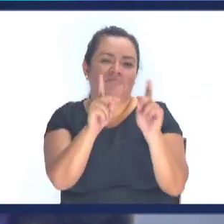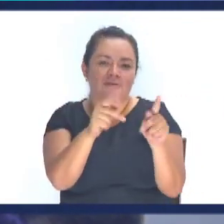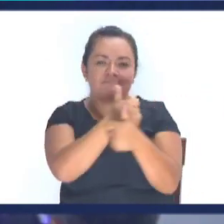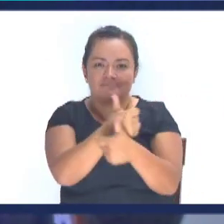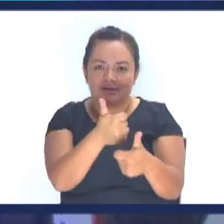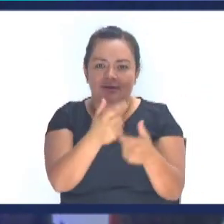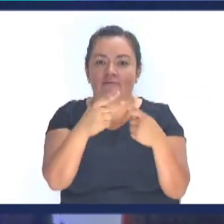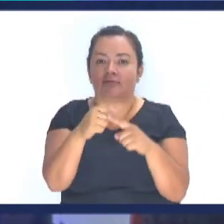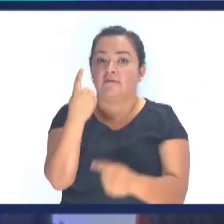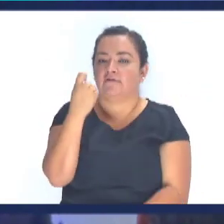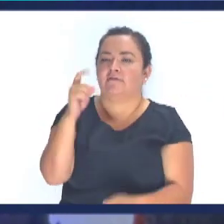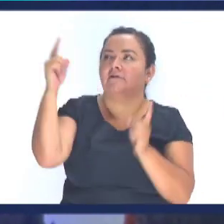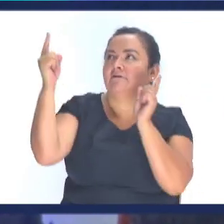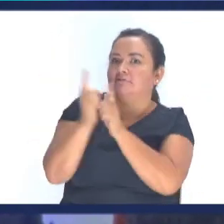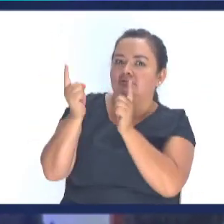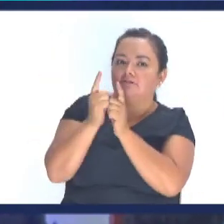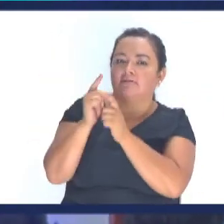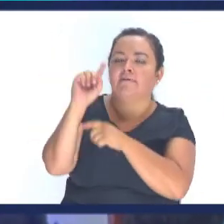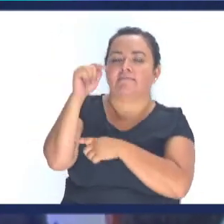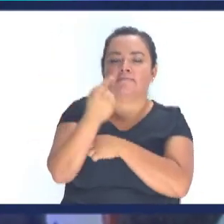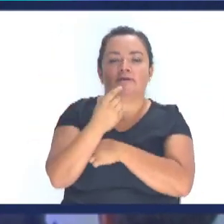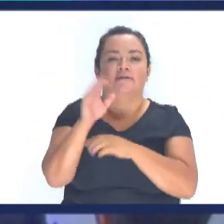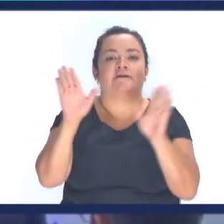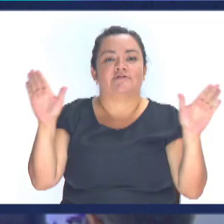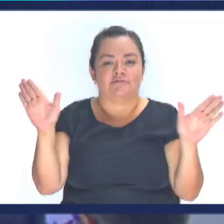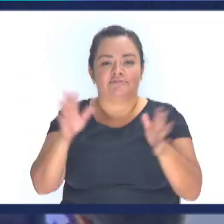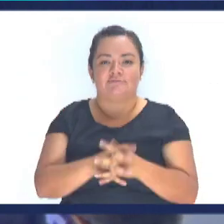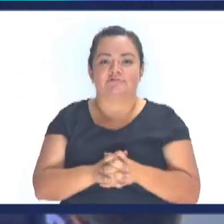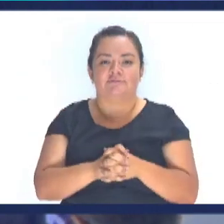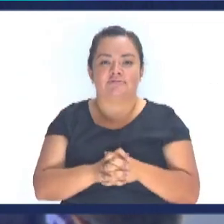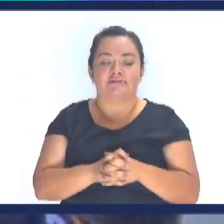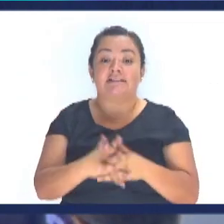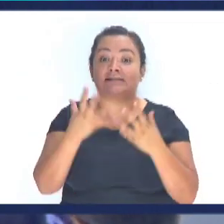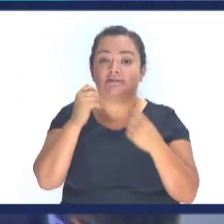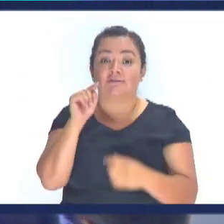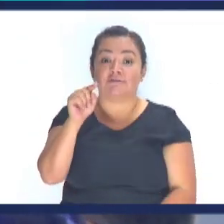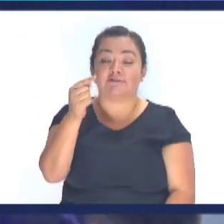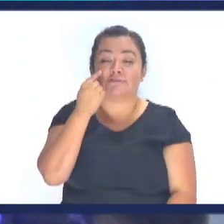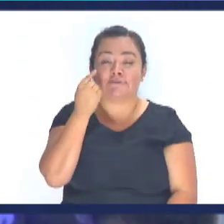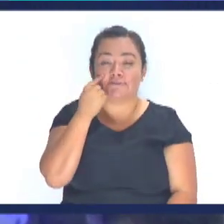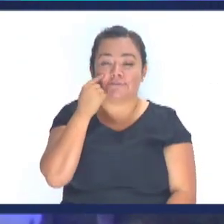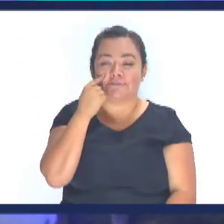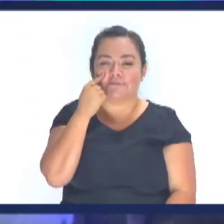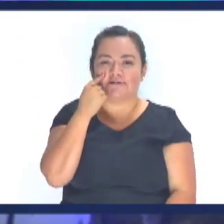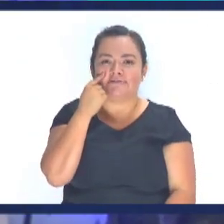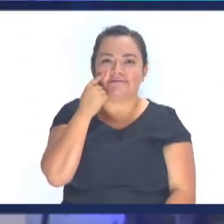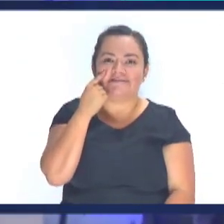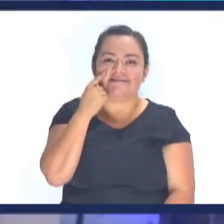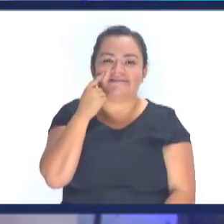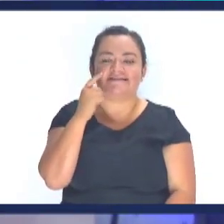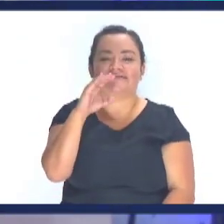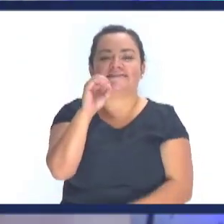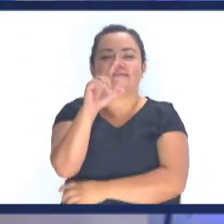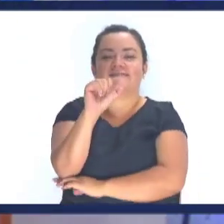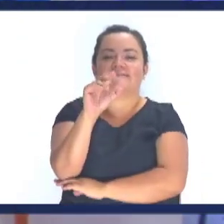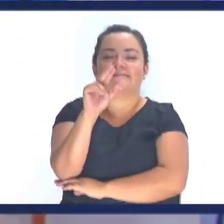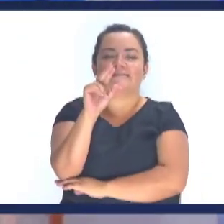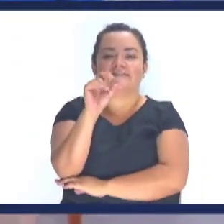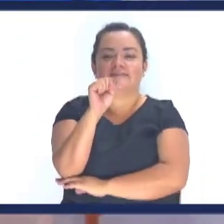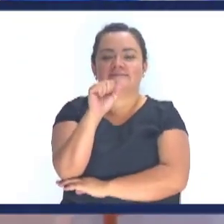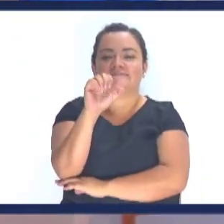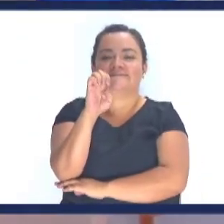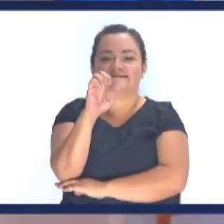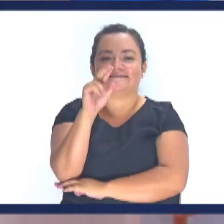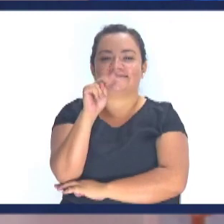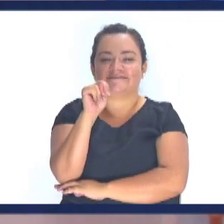pero no pueden encontrar a Dios si no encuentran primero a Jesús Y eso quiero que lo busque en Colosenses capítulo 1 versículo 15